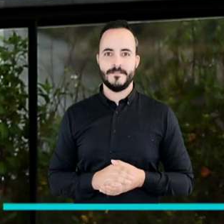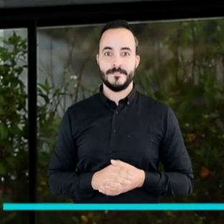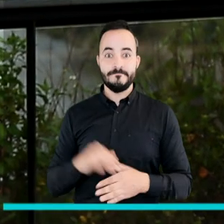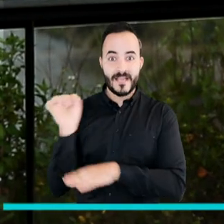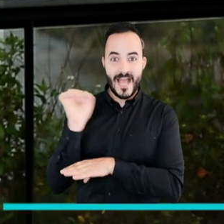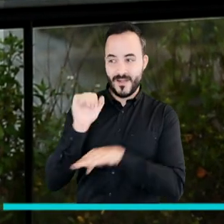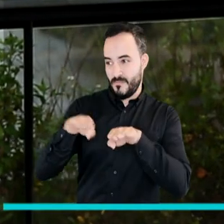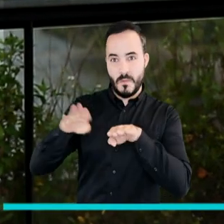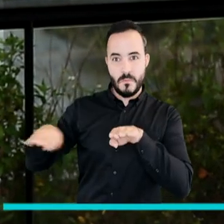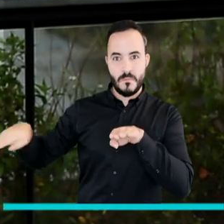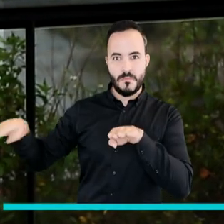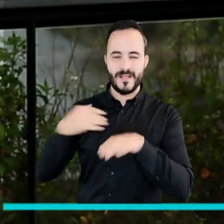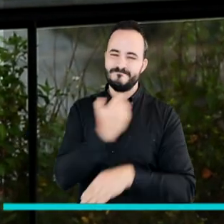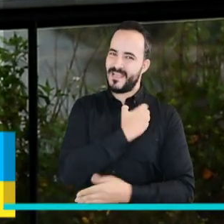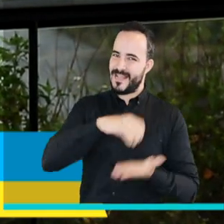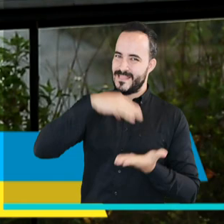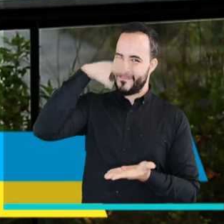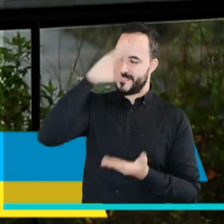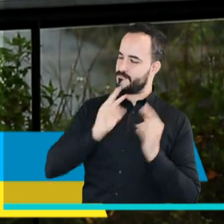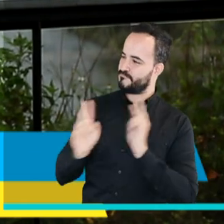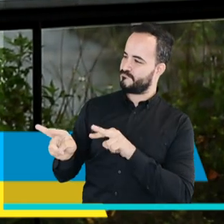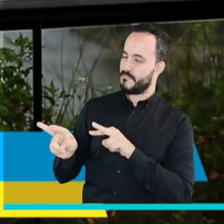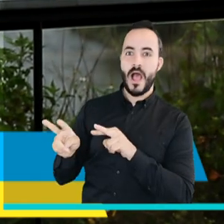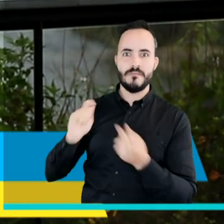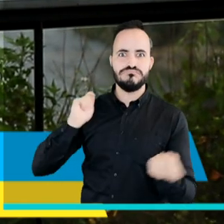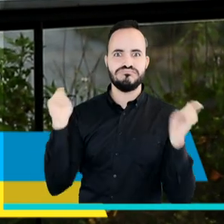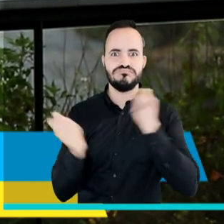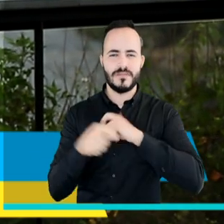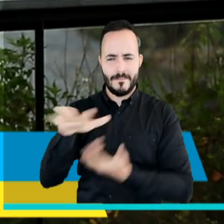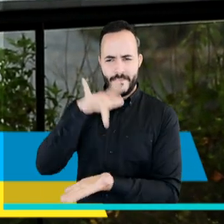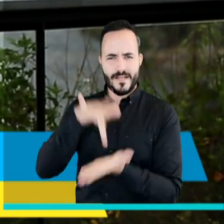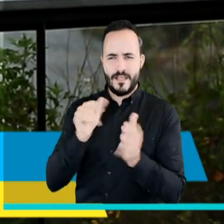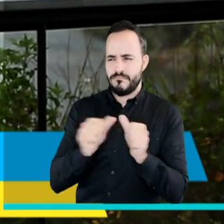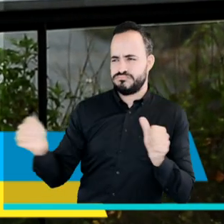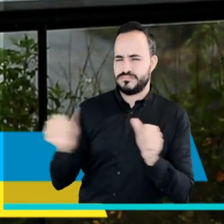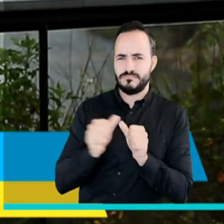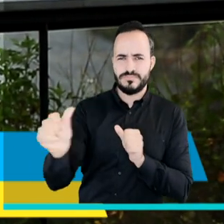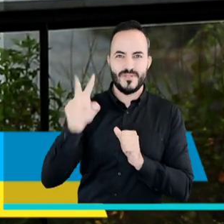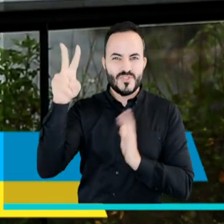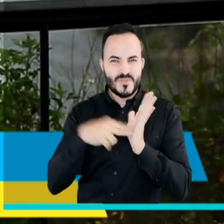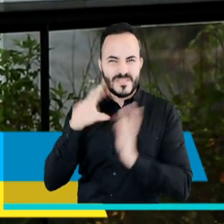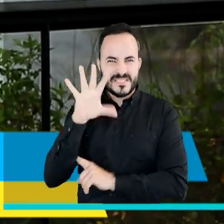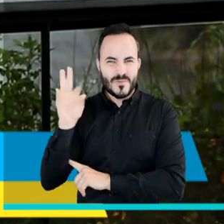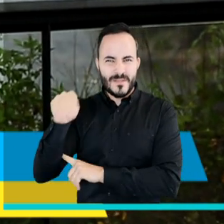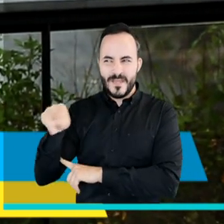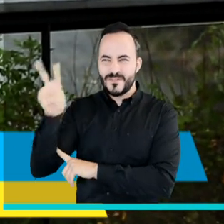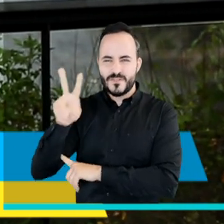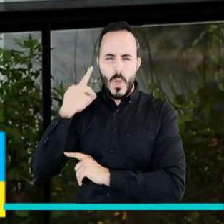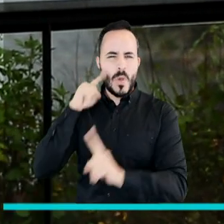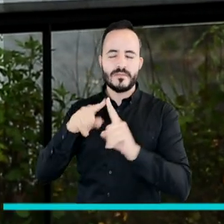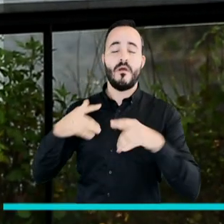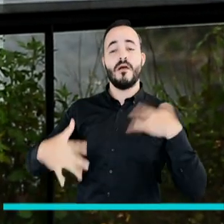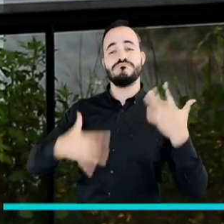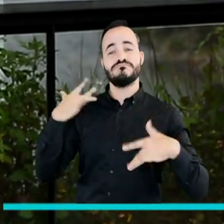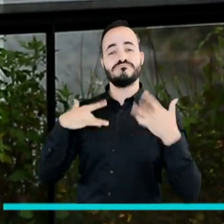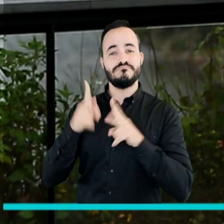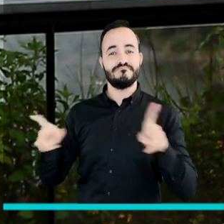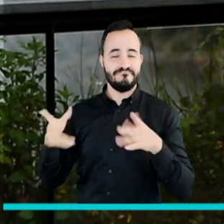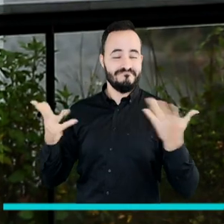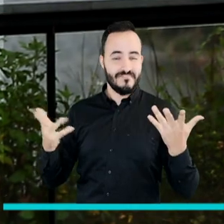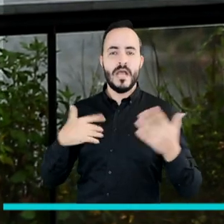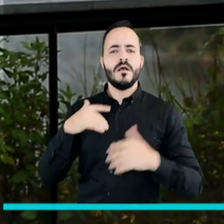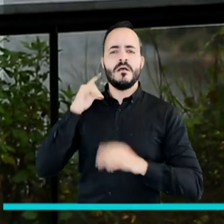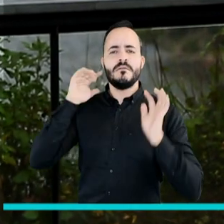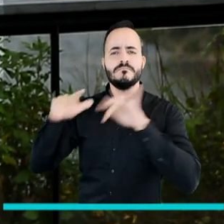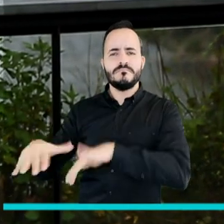Un parqueadero fue convertido por la Alcaldía de Medellín en un parque de 2.250 metros cuadrados para el disfrute de las personas. Se